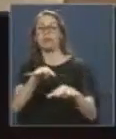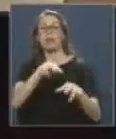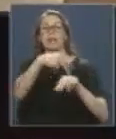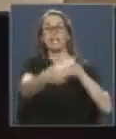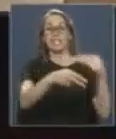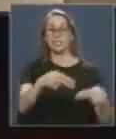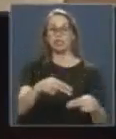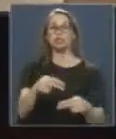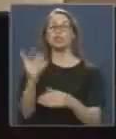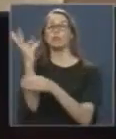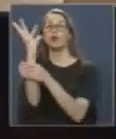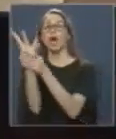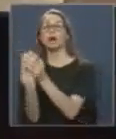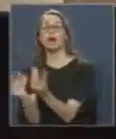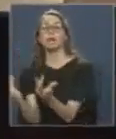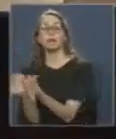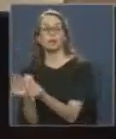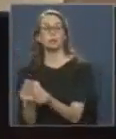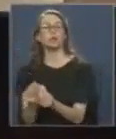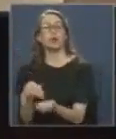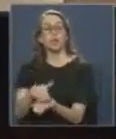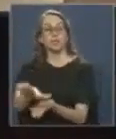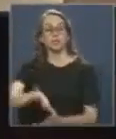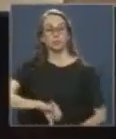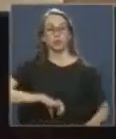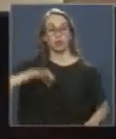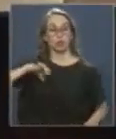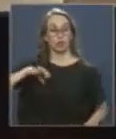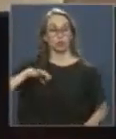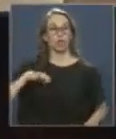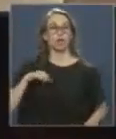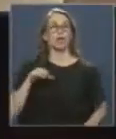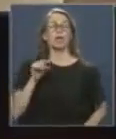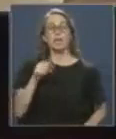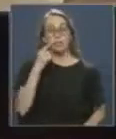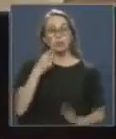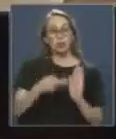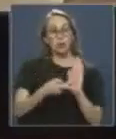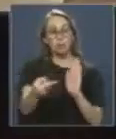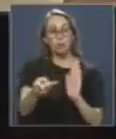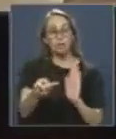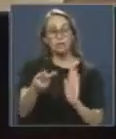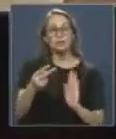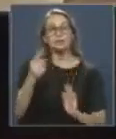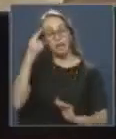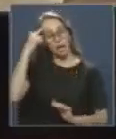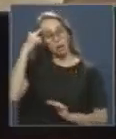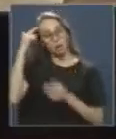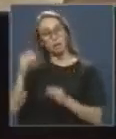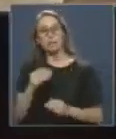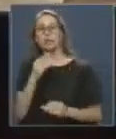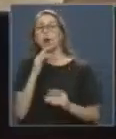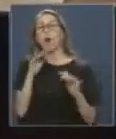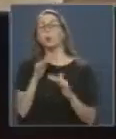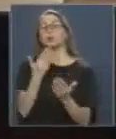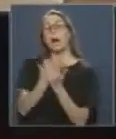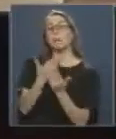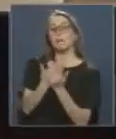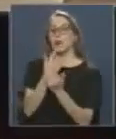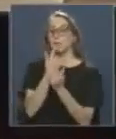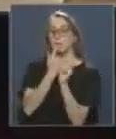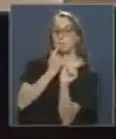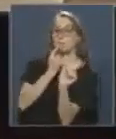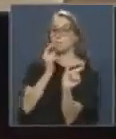rechazamos por mayoría, con orgullo, pero esto denota una manifiesta voluntad de utilizar el femismo con el objeto de